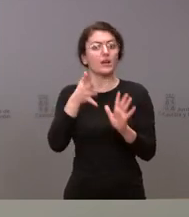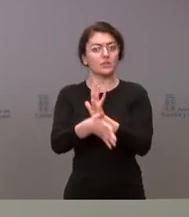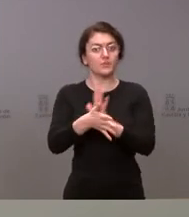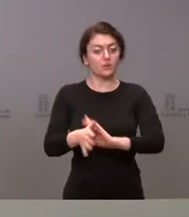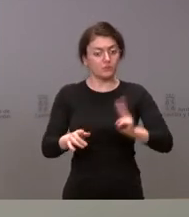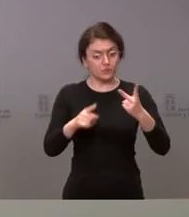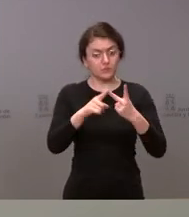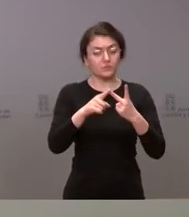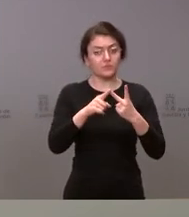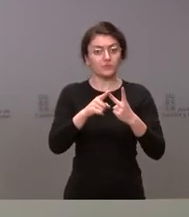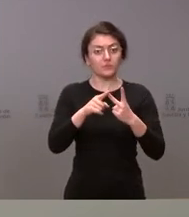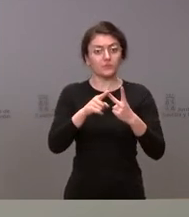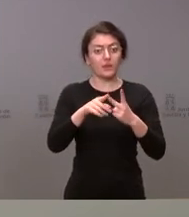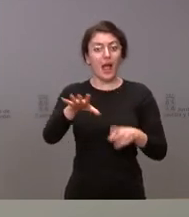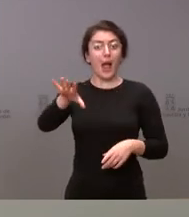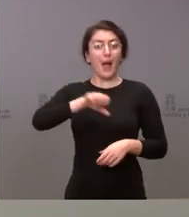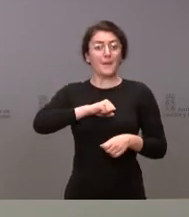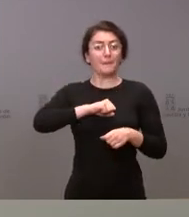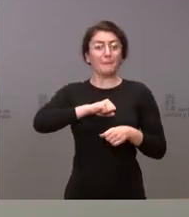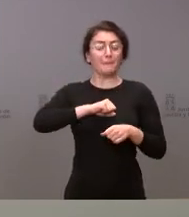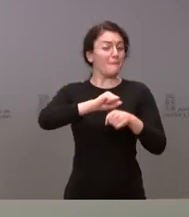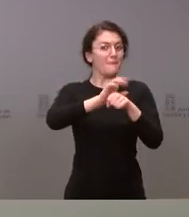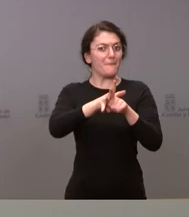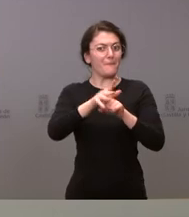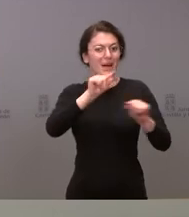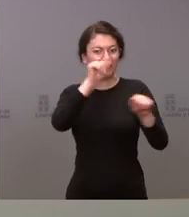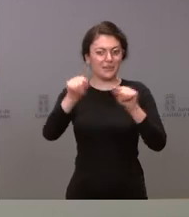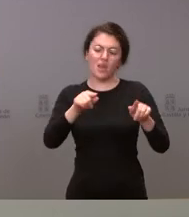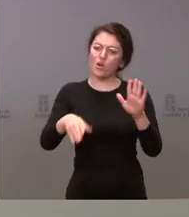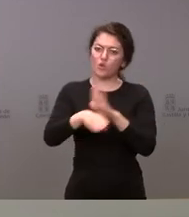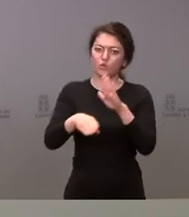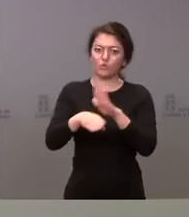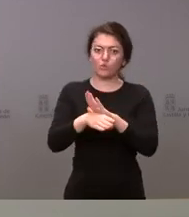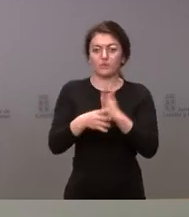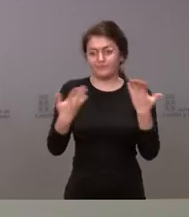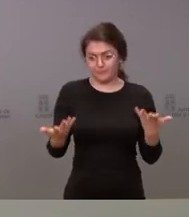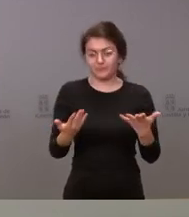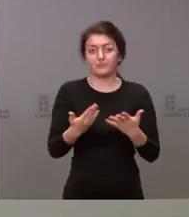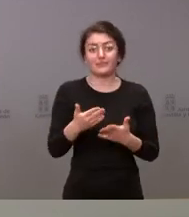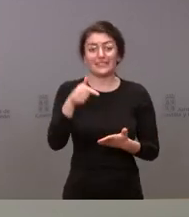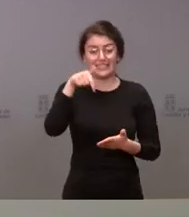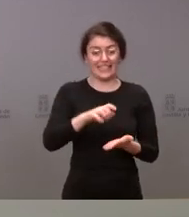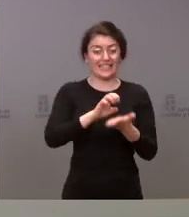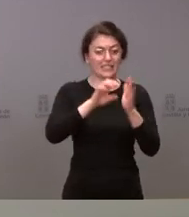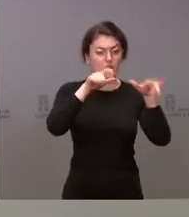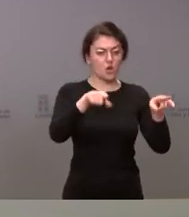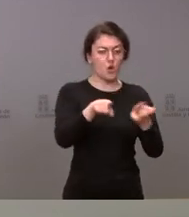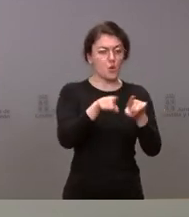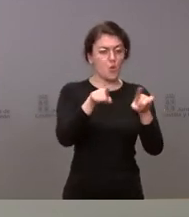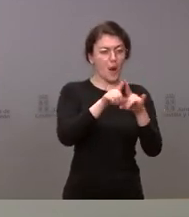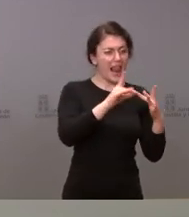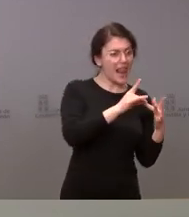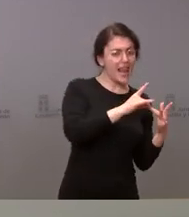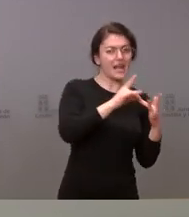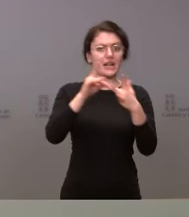lugar que la pandemia sigue entre nosotros y por tanto el riesgo ahí está. Castilla y León siempre ha sido durante la pandemia una comunidad autónoma referente en